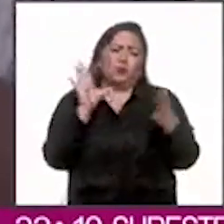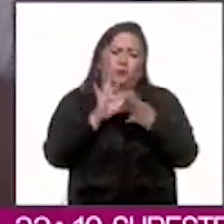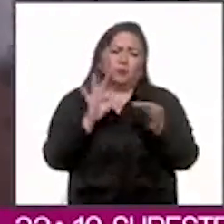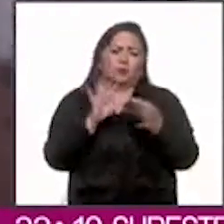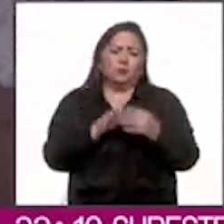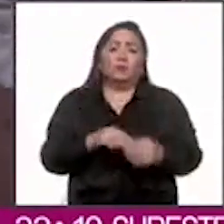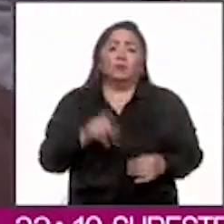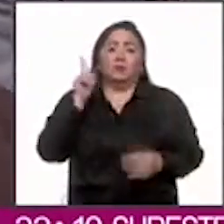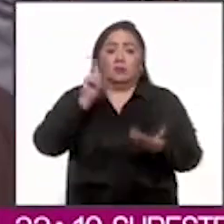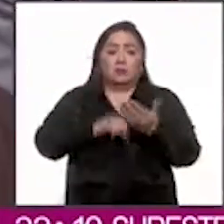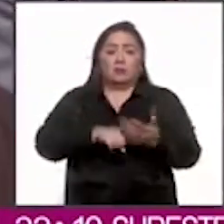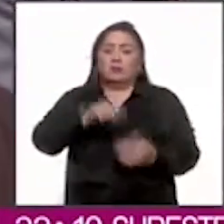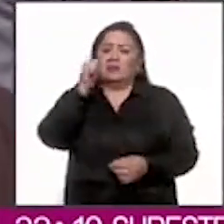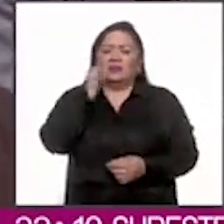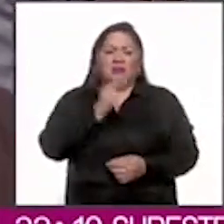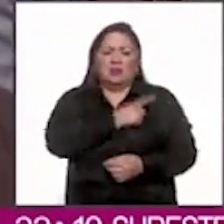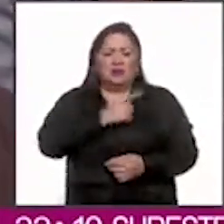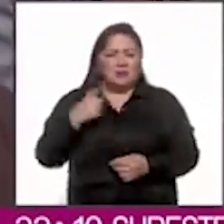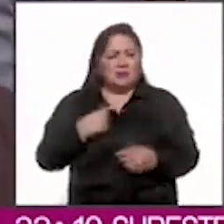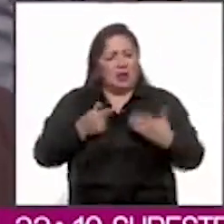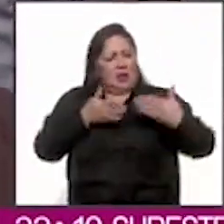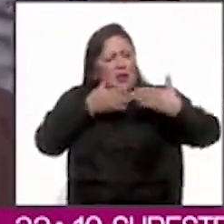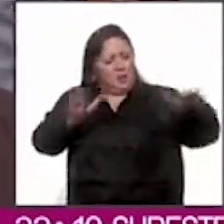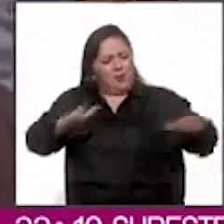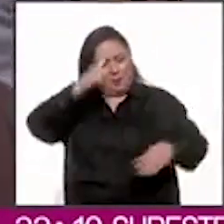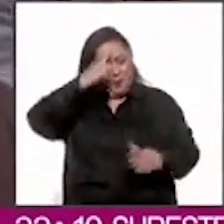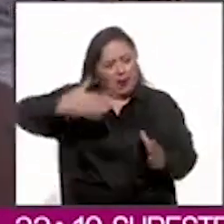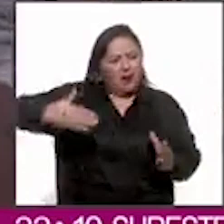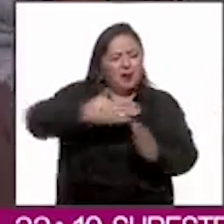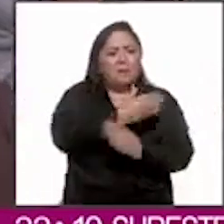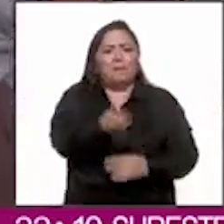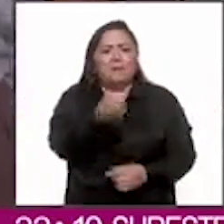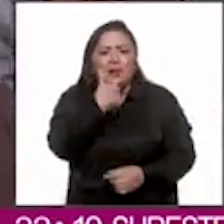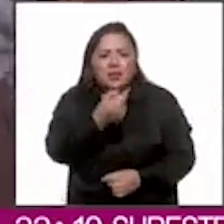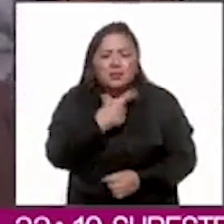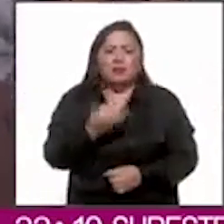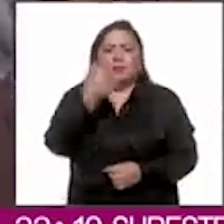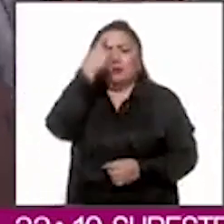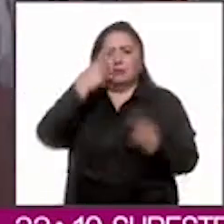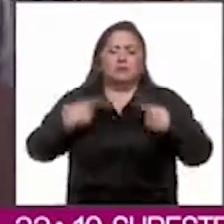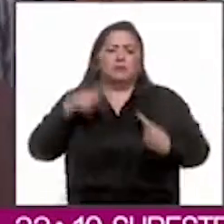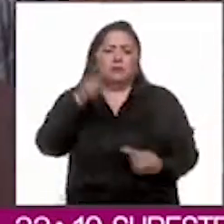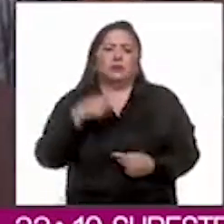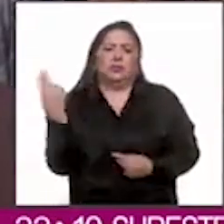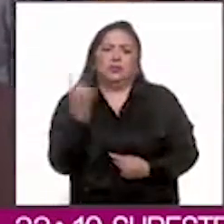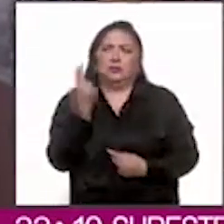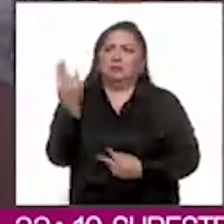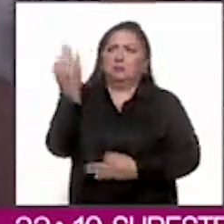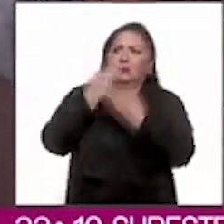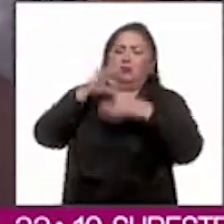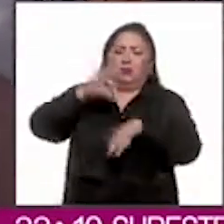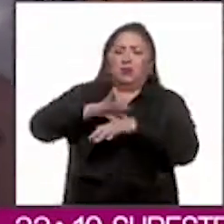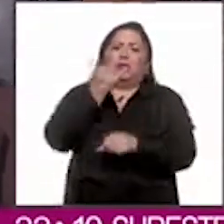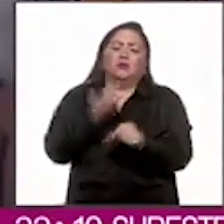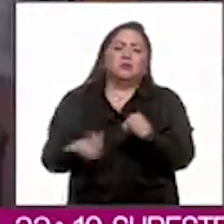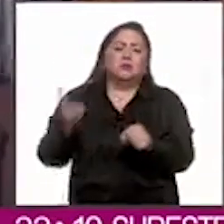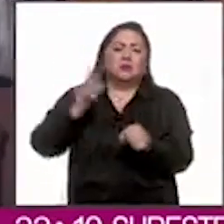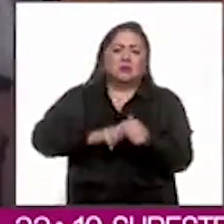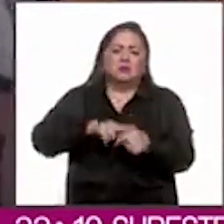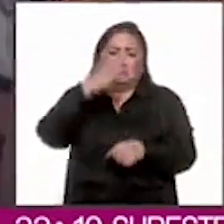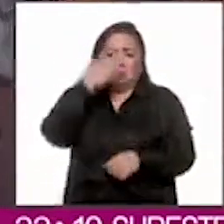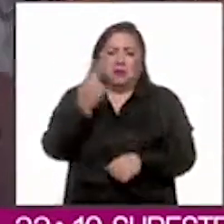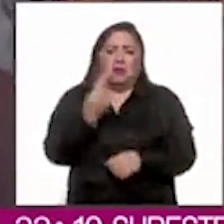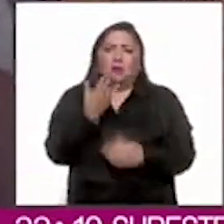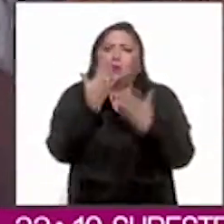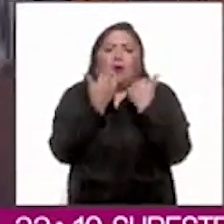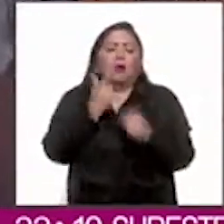Los cruces siempre deberían estar abiertos para las medicinas, para las personas que necesitan tratamiento, para los hospitales que carecen